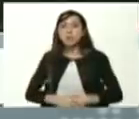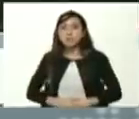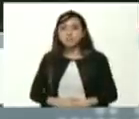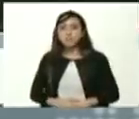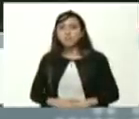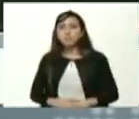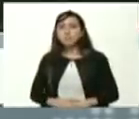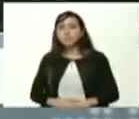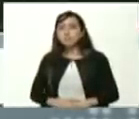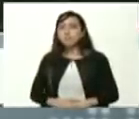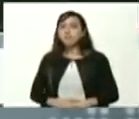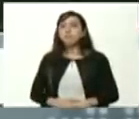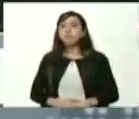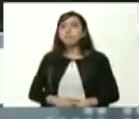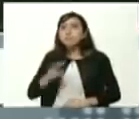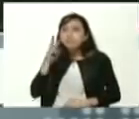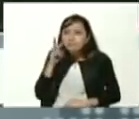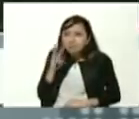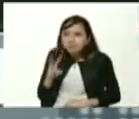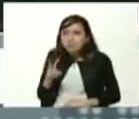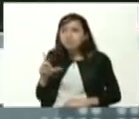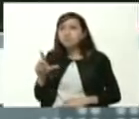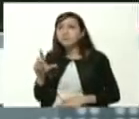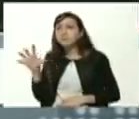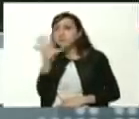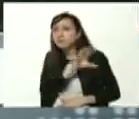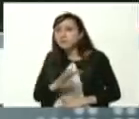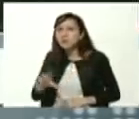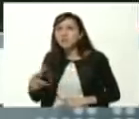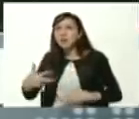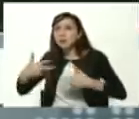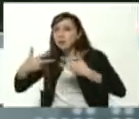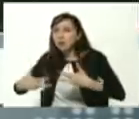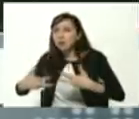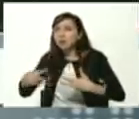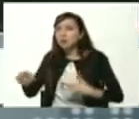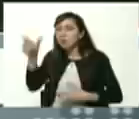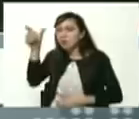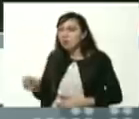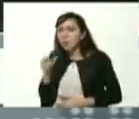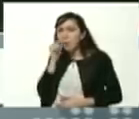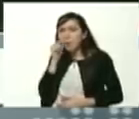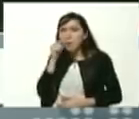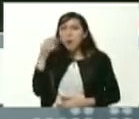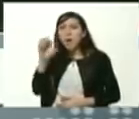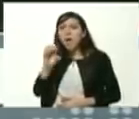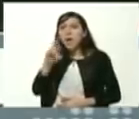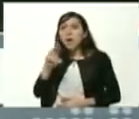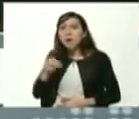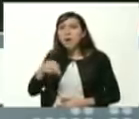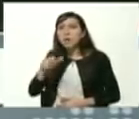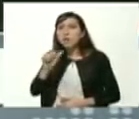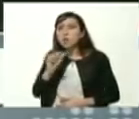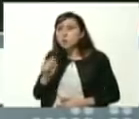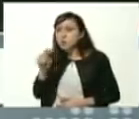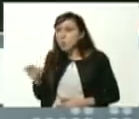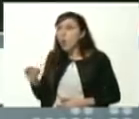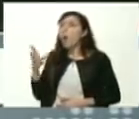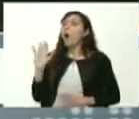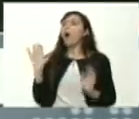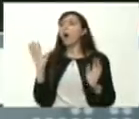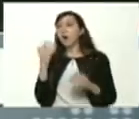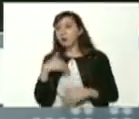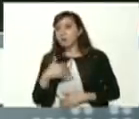entre las que puedo ver allá está Ernesto Wong que lo conozco de muchos años Ernesto ajá crees que no me